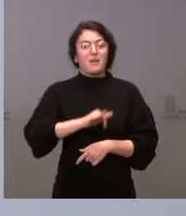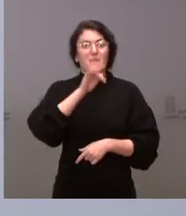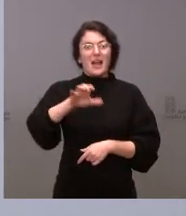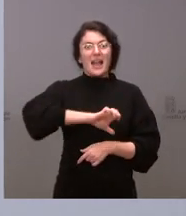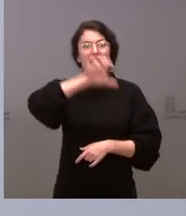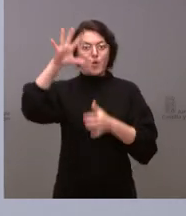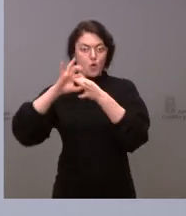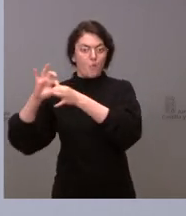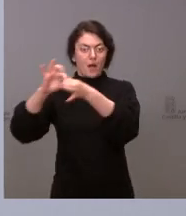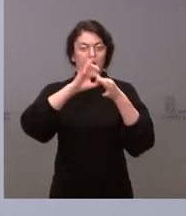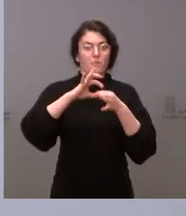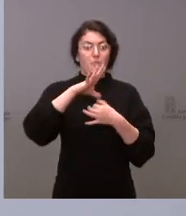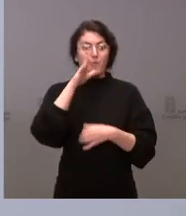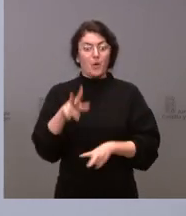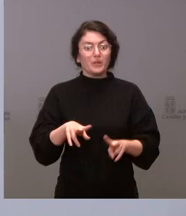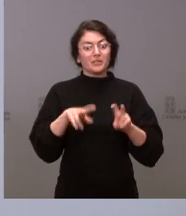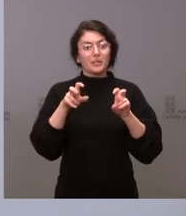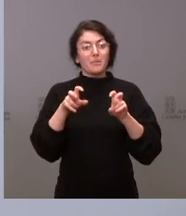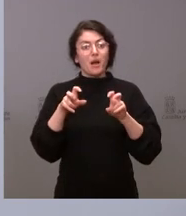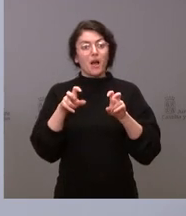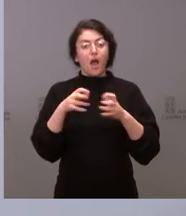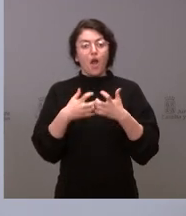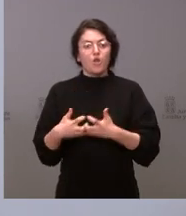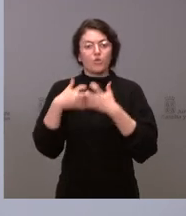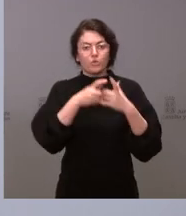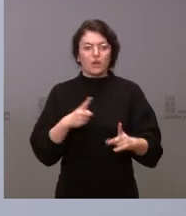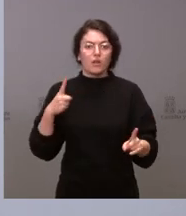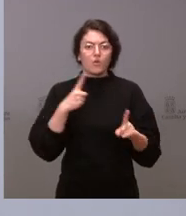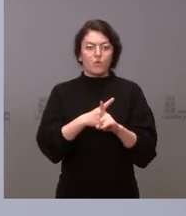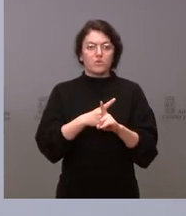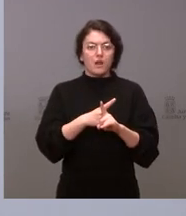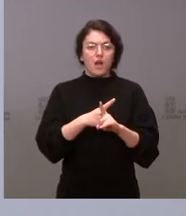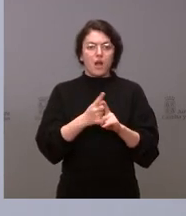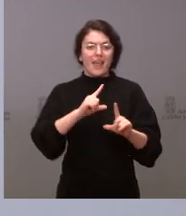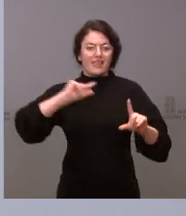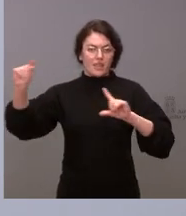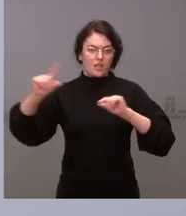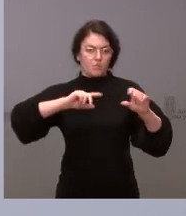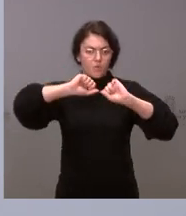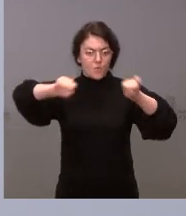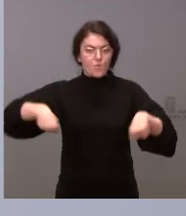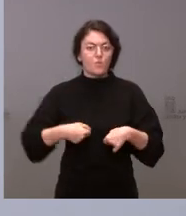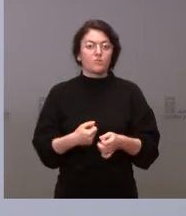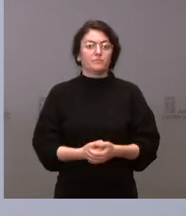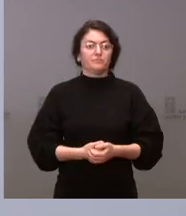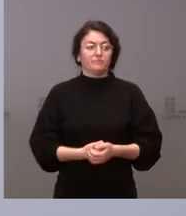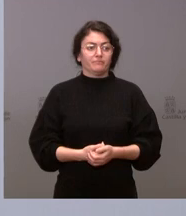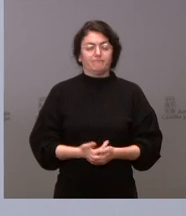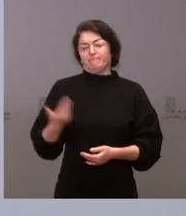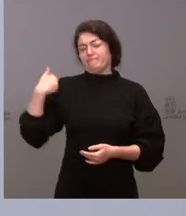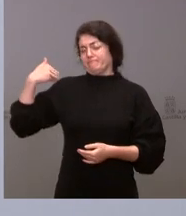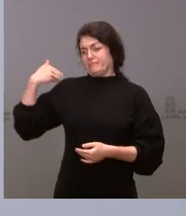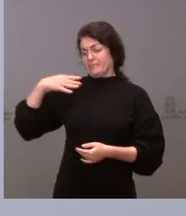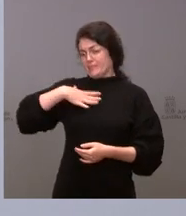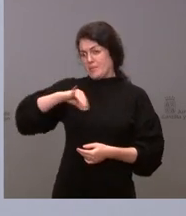de la lucha contra la despoblación. Me podría remontar, pero no lo voy a hacer, a los tiempos de